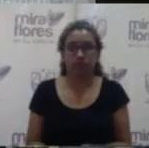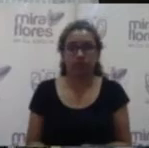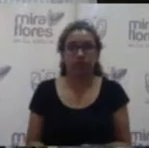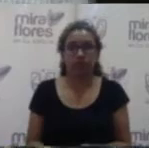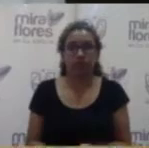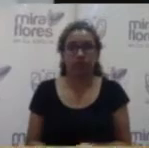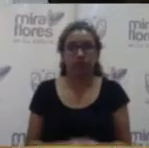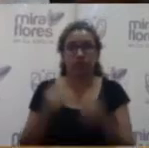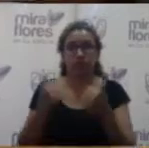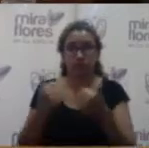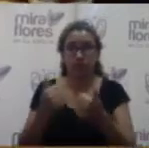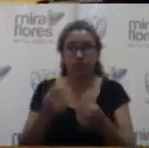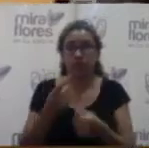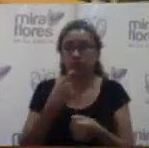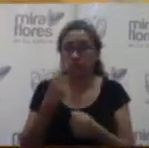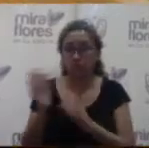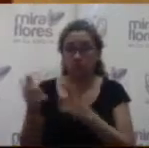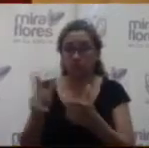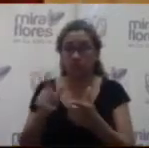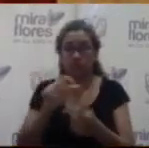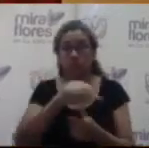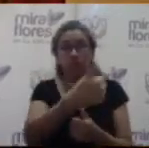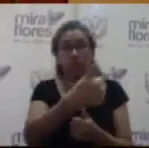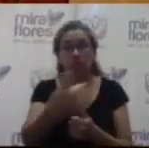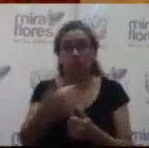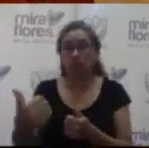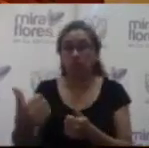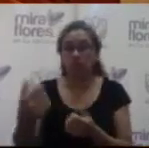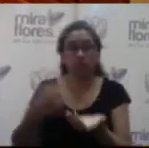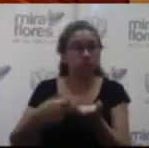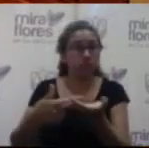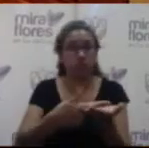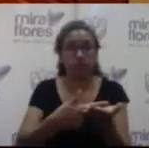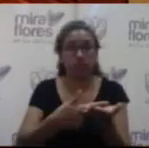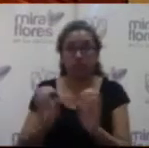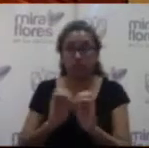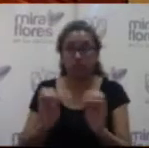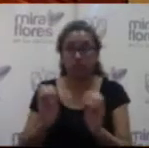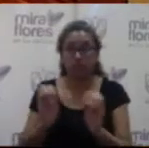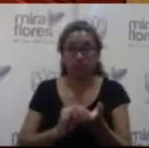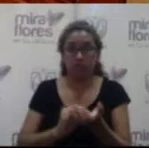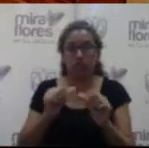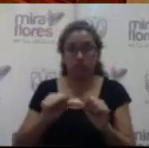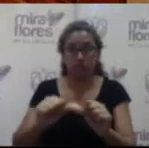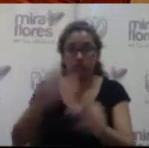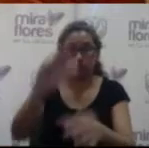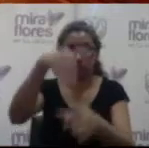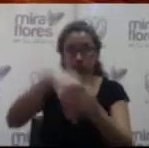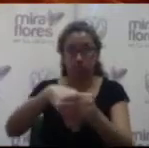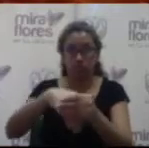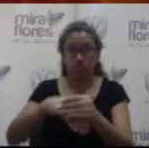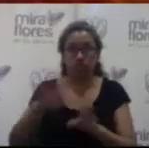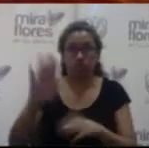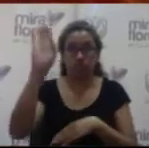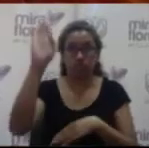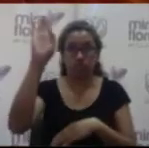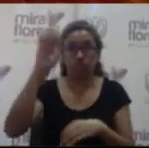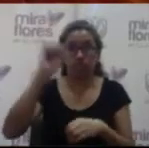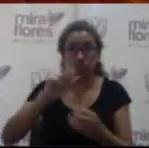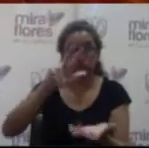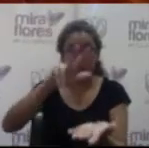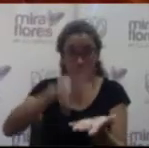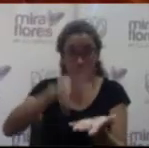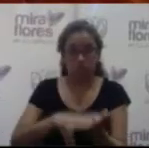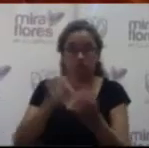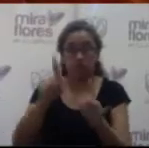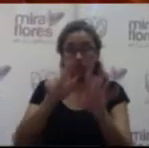Muy bien, dicho esto no sé si hay alguna otra intervención en mesa, no teniendo más intervenciones procederemos al voto, aquellos miembros del consejo que estén a favor